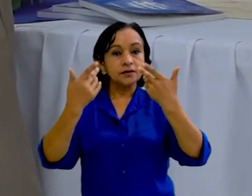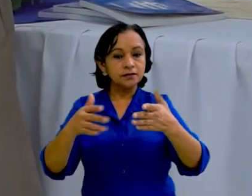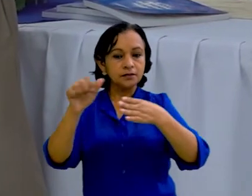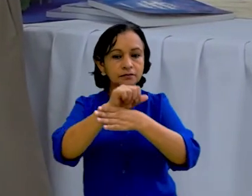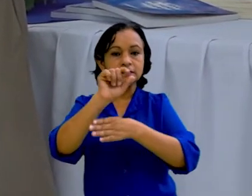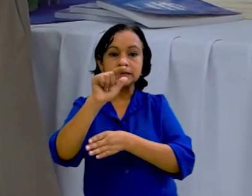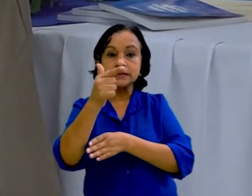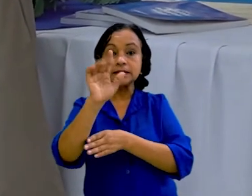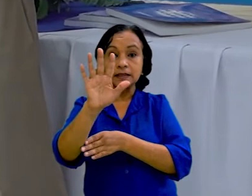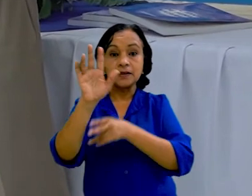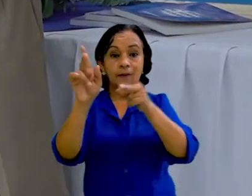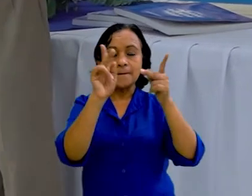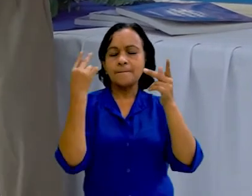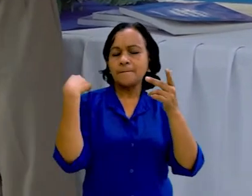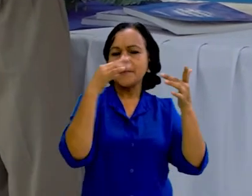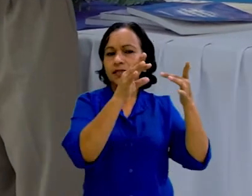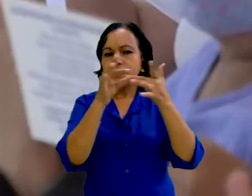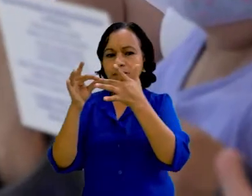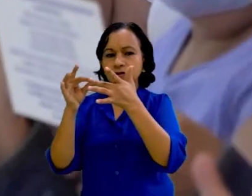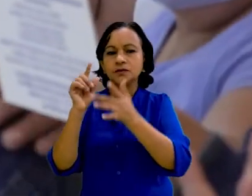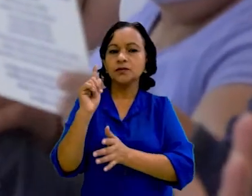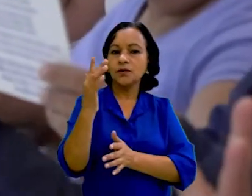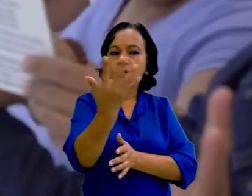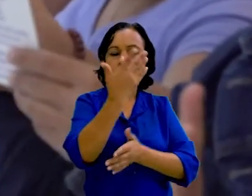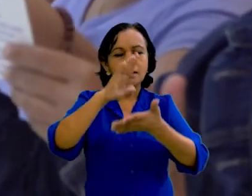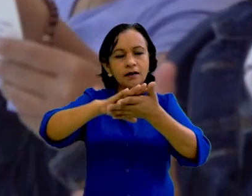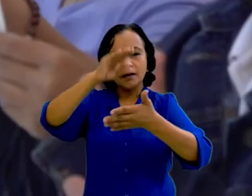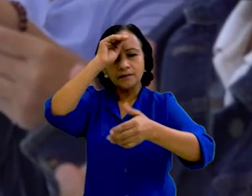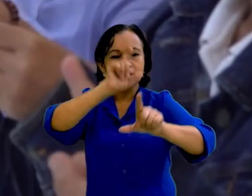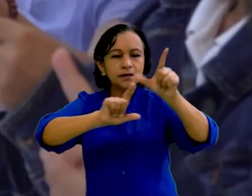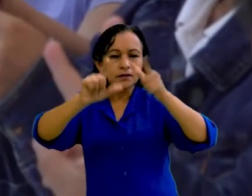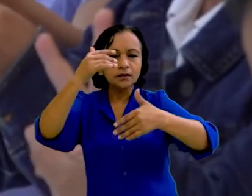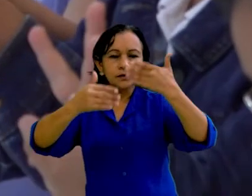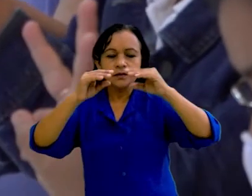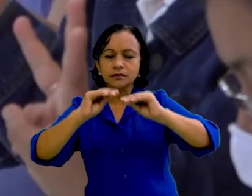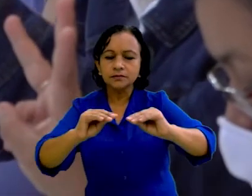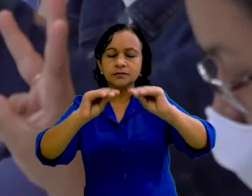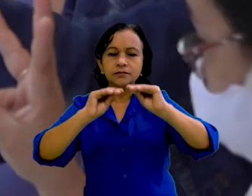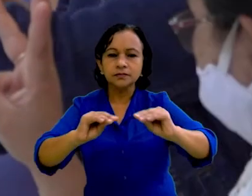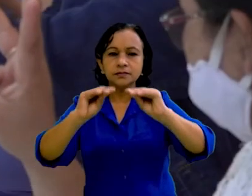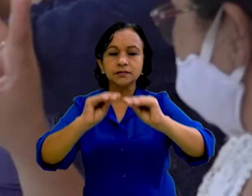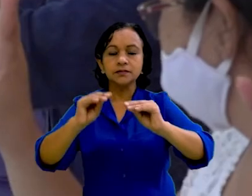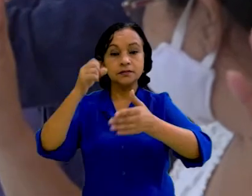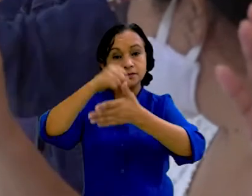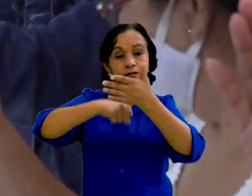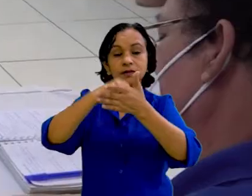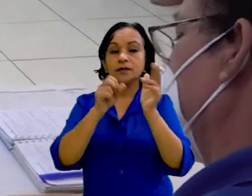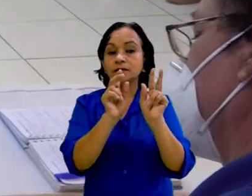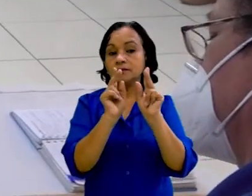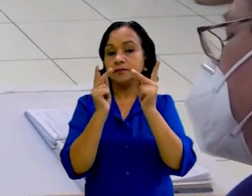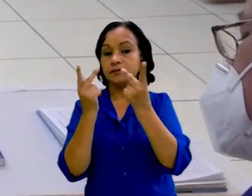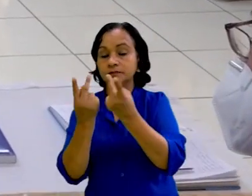entrenado a 75 técnicos y profesionales. Todo esto con el objetivo de seguir incluyendo y sumando la voluntad y el esfuerzo de los